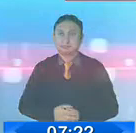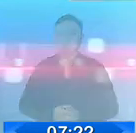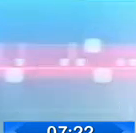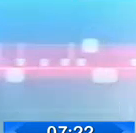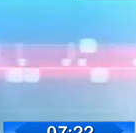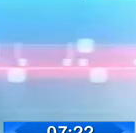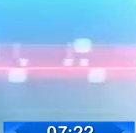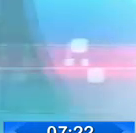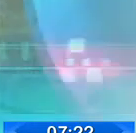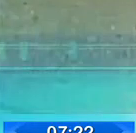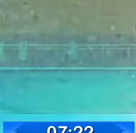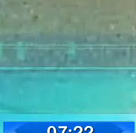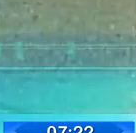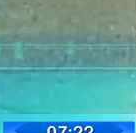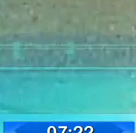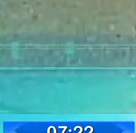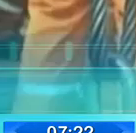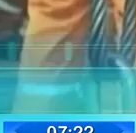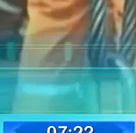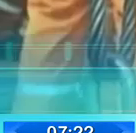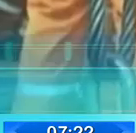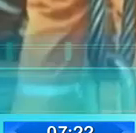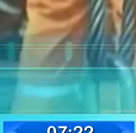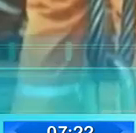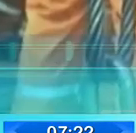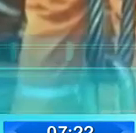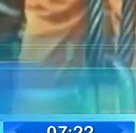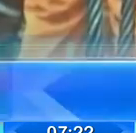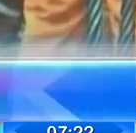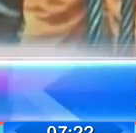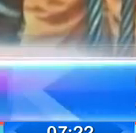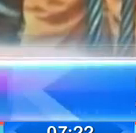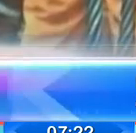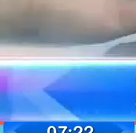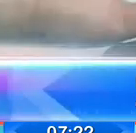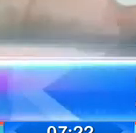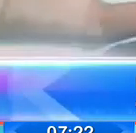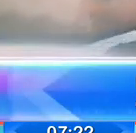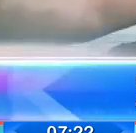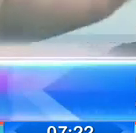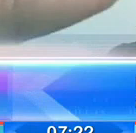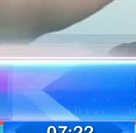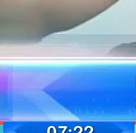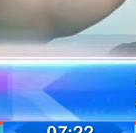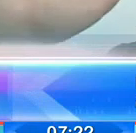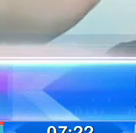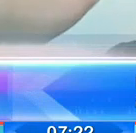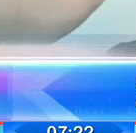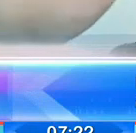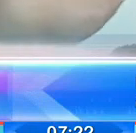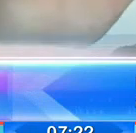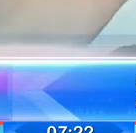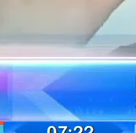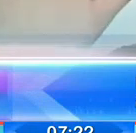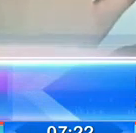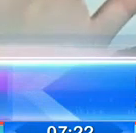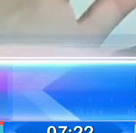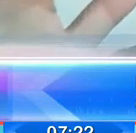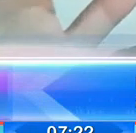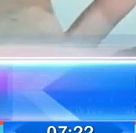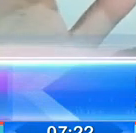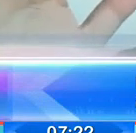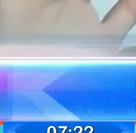Momento de una pausa comercial. Al retornar, el ministro de finanzas explicó sobre las condiciones de contratos petroleros frente a la Comisión de Relaciones